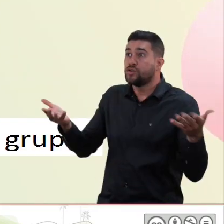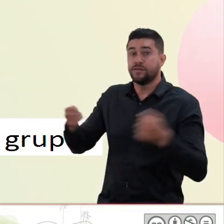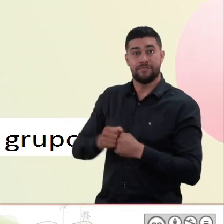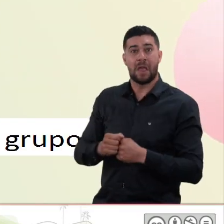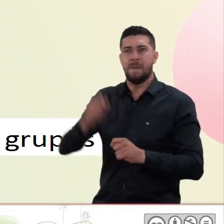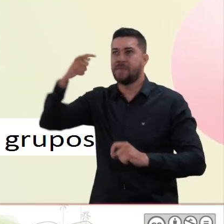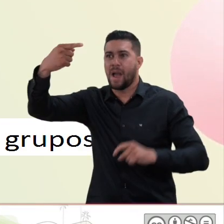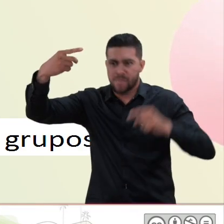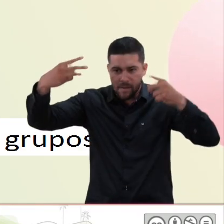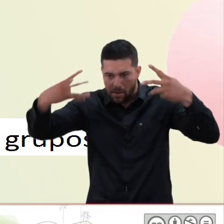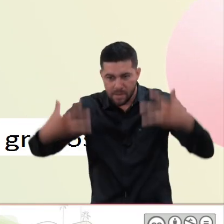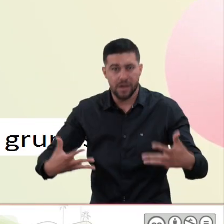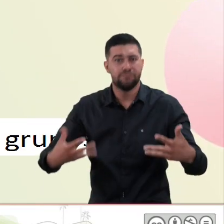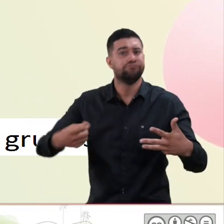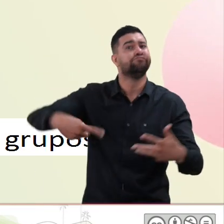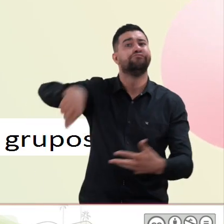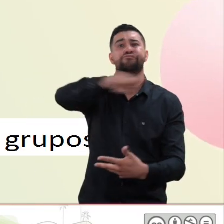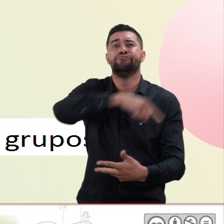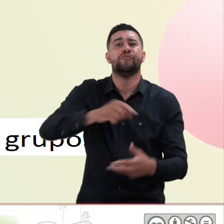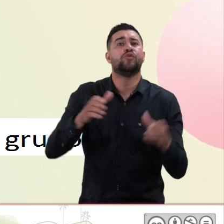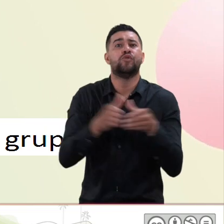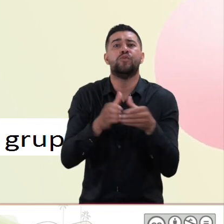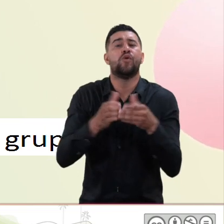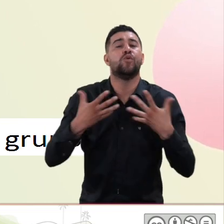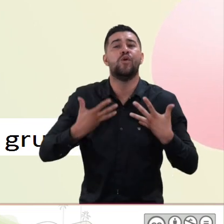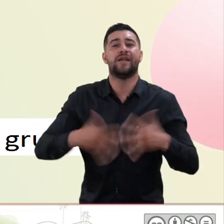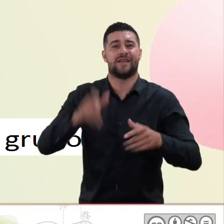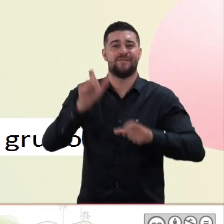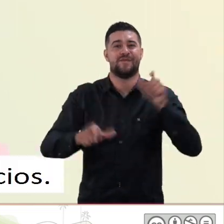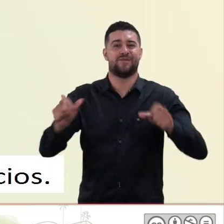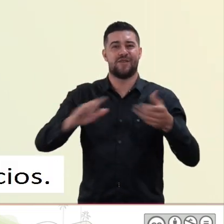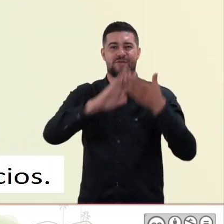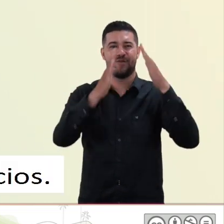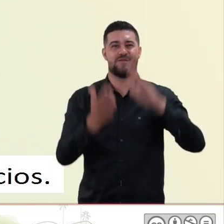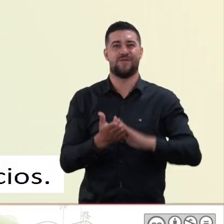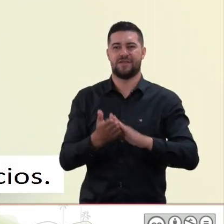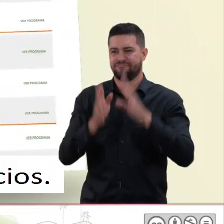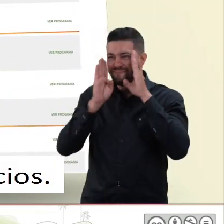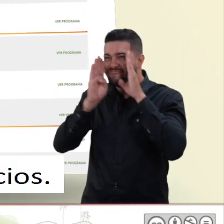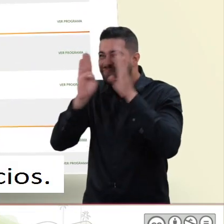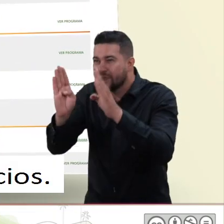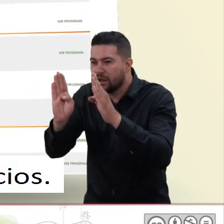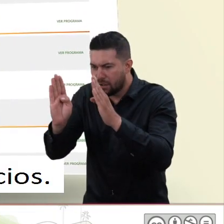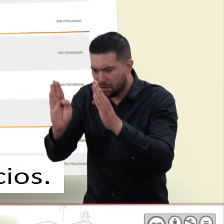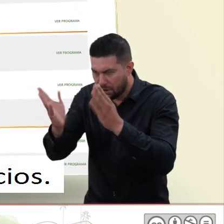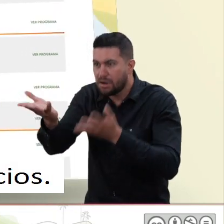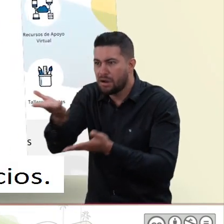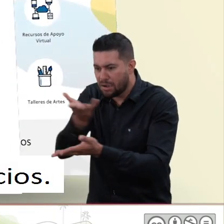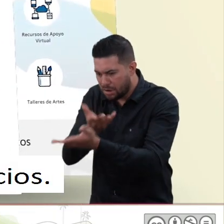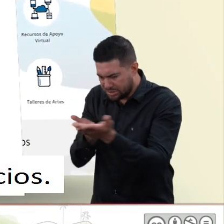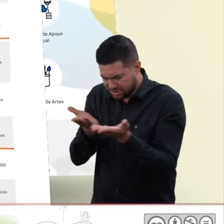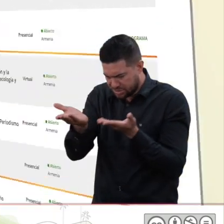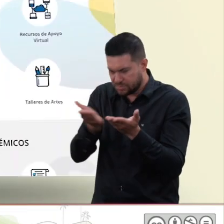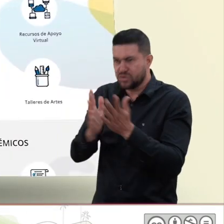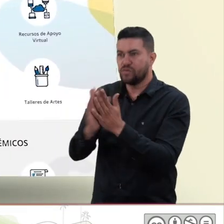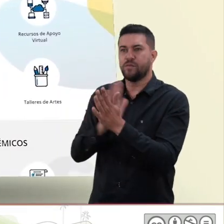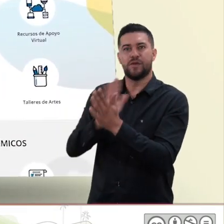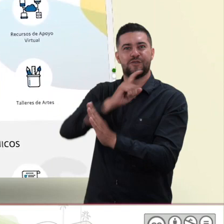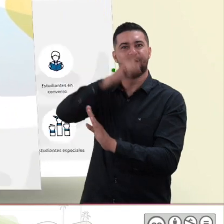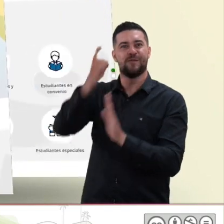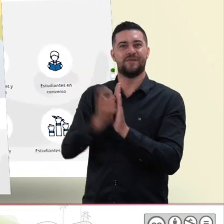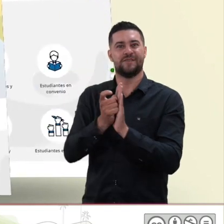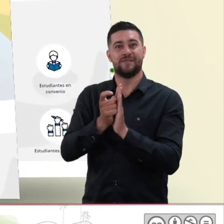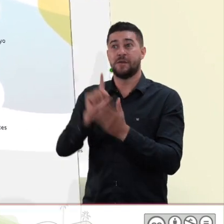Su arquitectura está construida para los diferentes grupos de interés de nuestra comunidad con secciones completas de información y servicios. Toda la